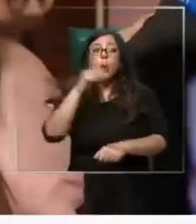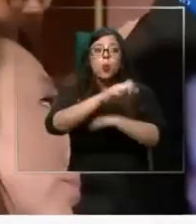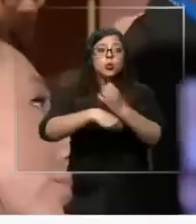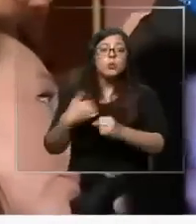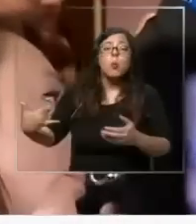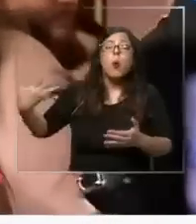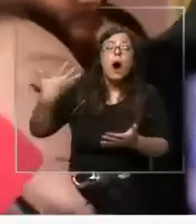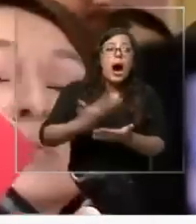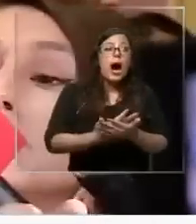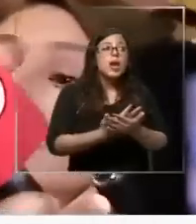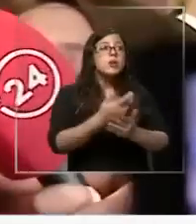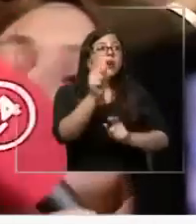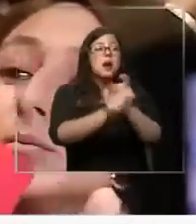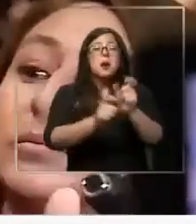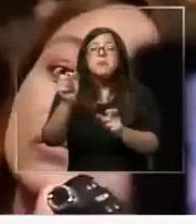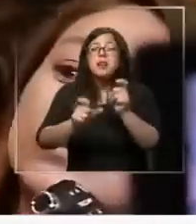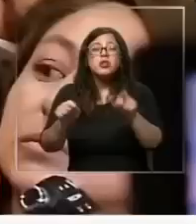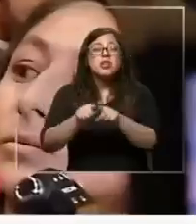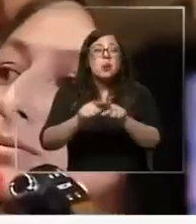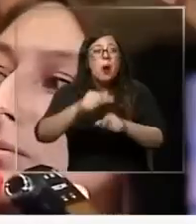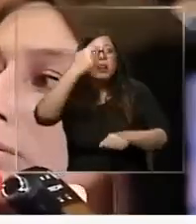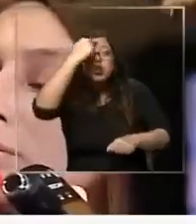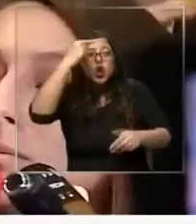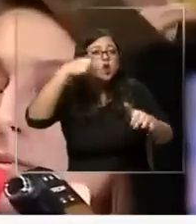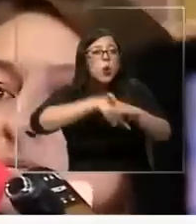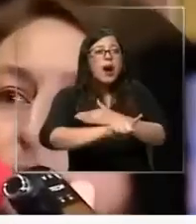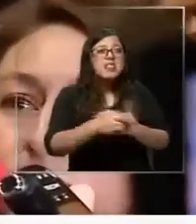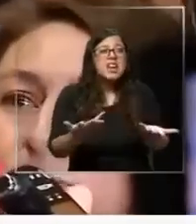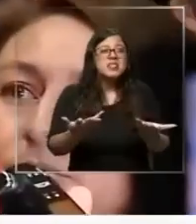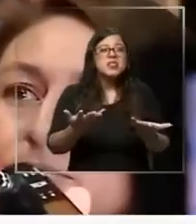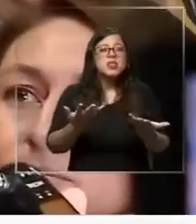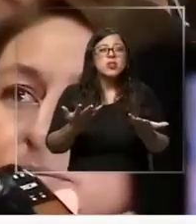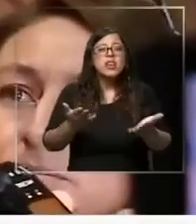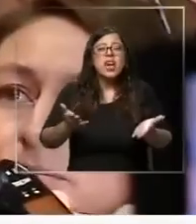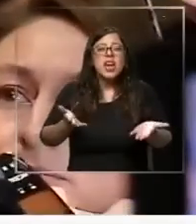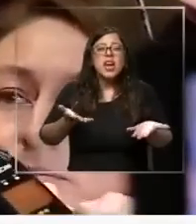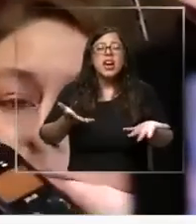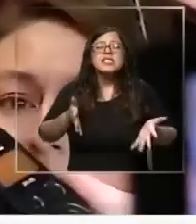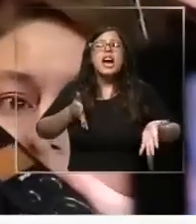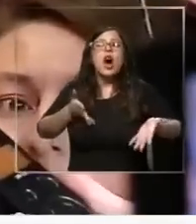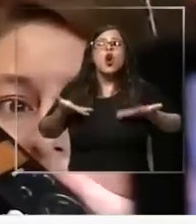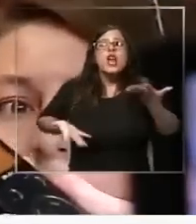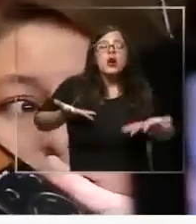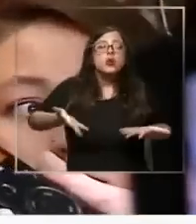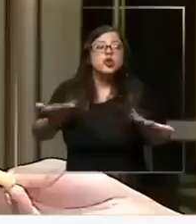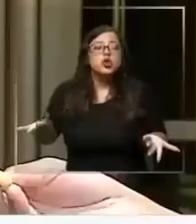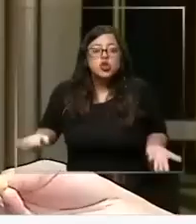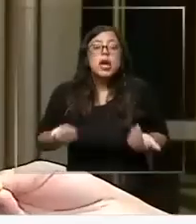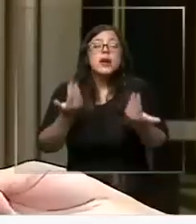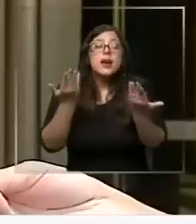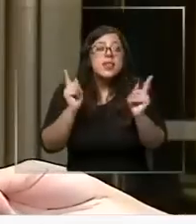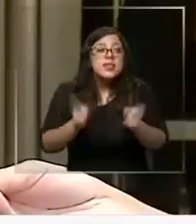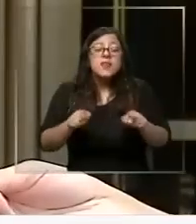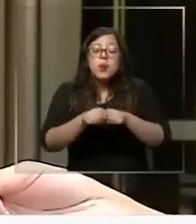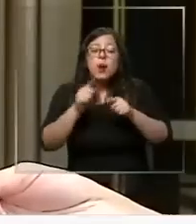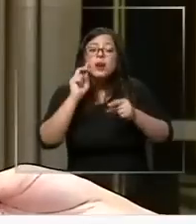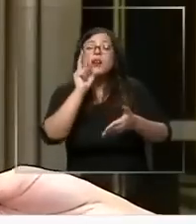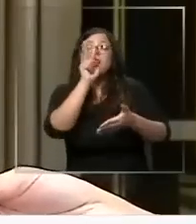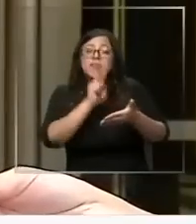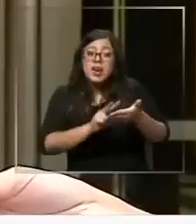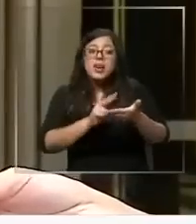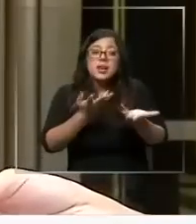parlamentarios que han actuado como energúmenos adentro y creemos que eso tiene que revisarse para que se tomen todas las sanciones. Yo creo que hay hacer una